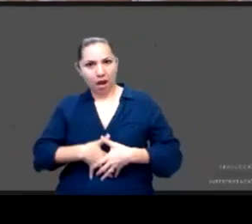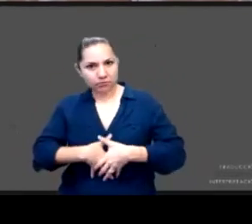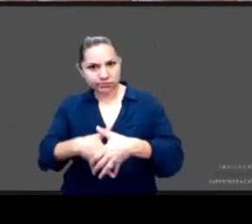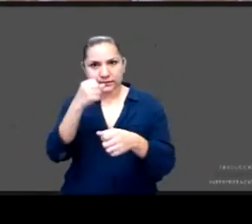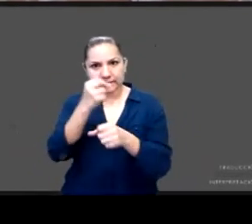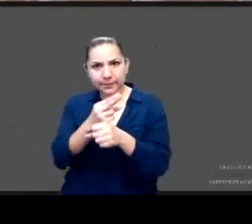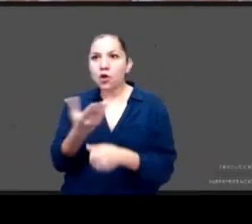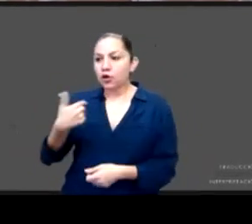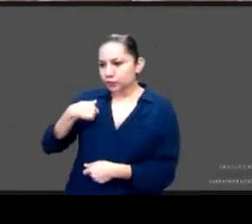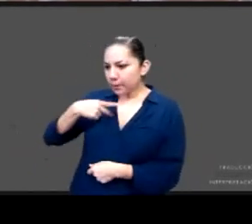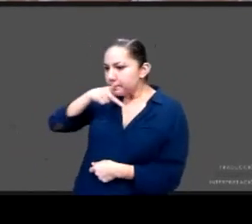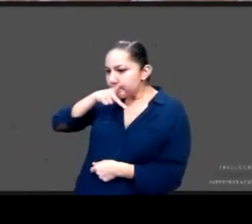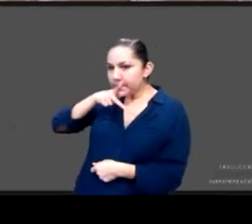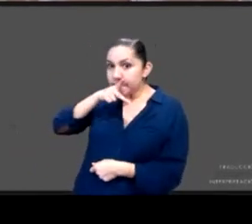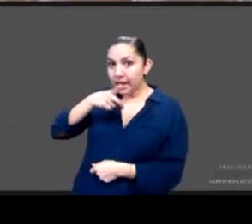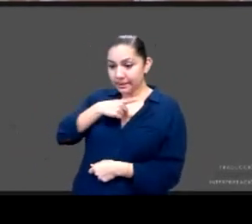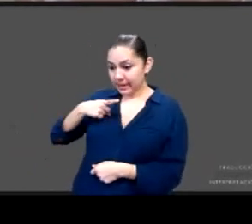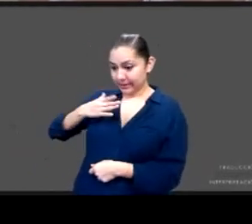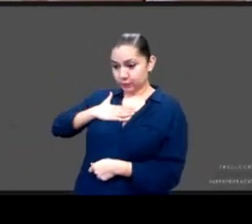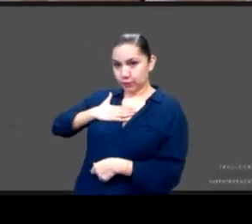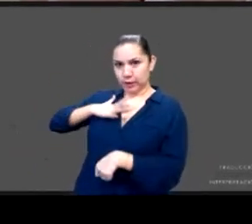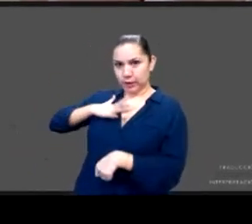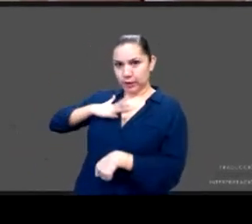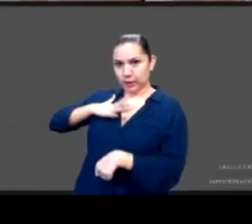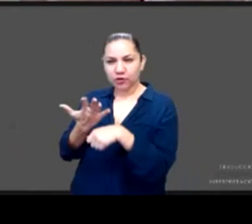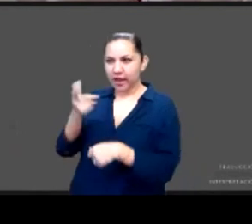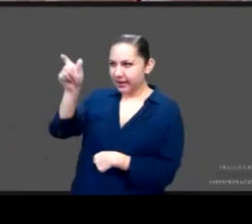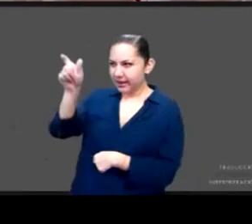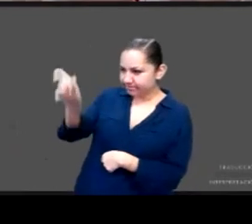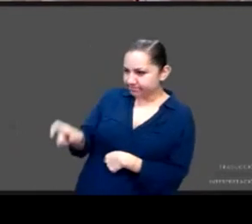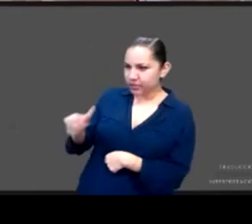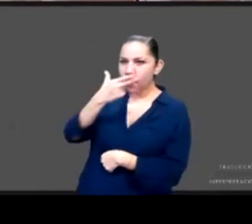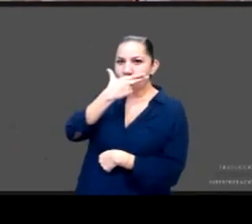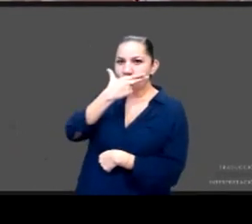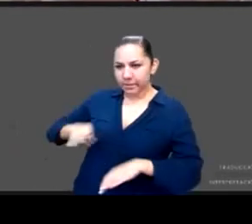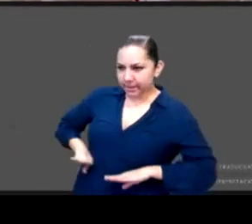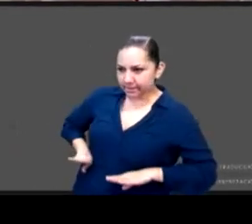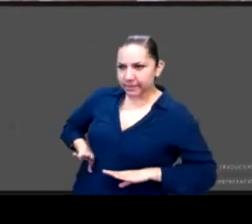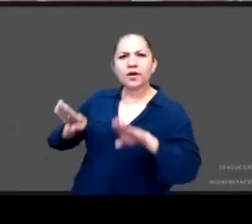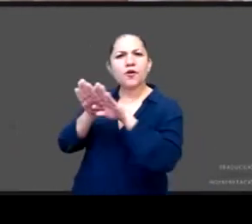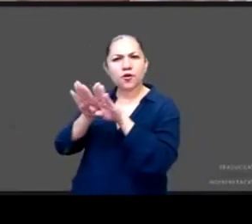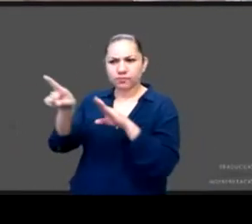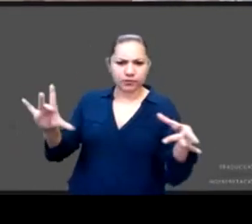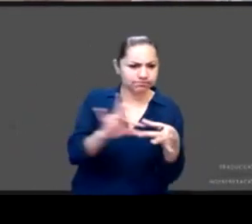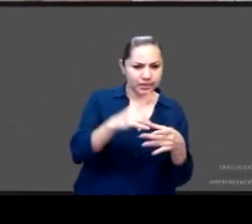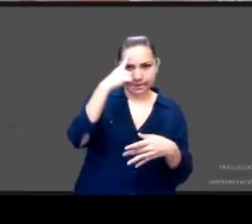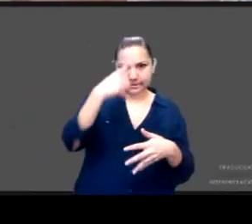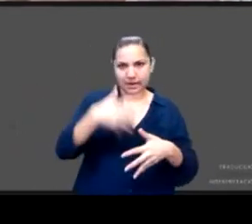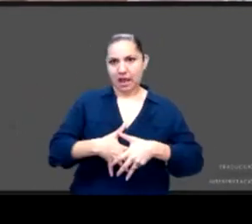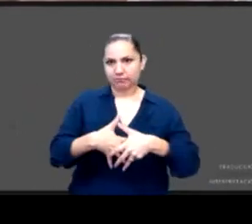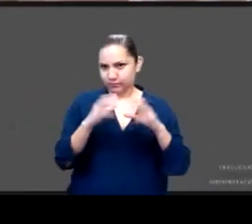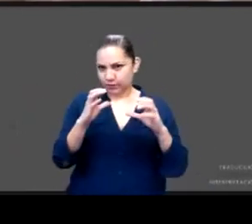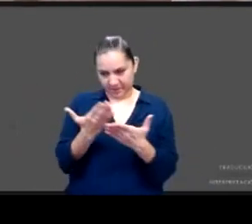construcción de las nuevas masculinidades. Así que hasta siete minutos, Javier, un gusto tenerte como a todas